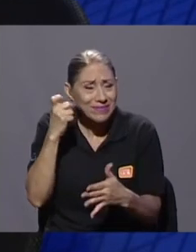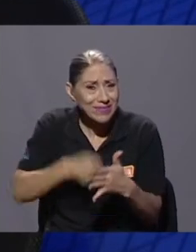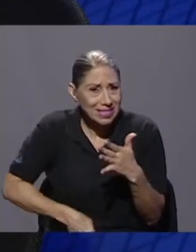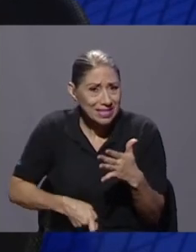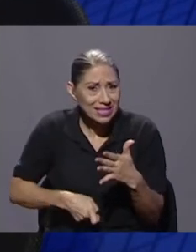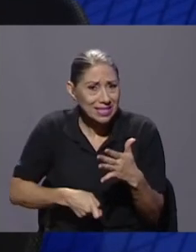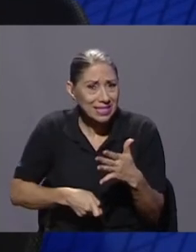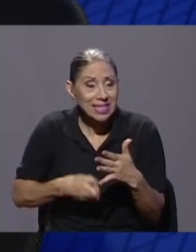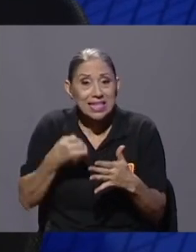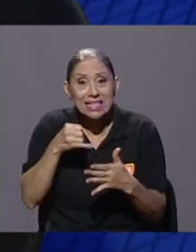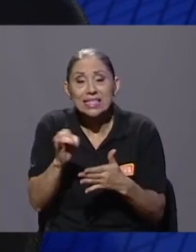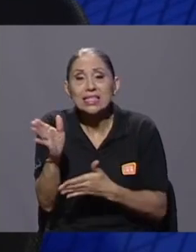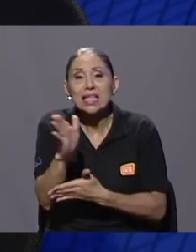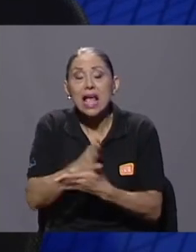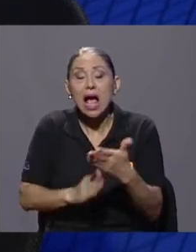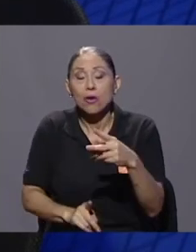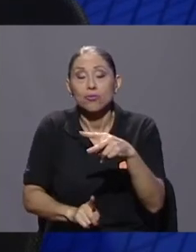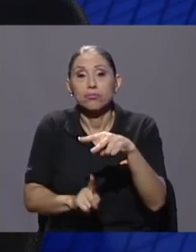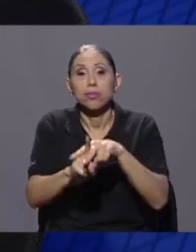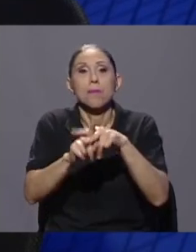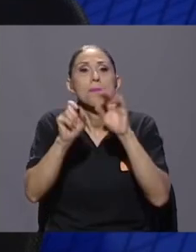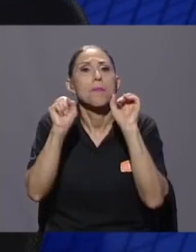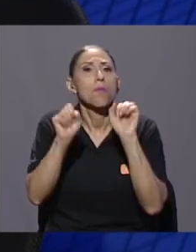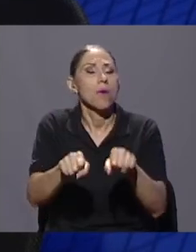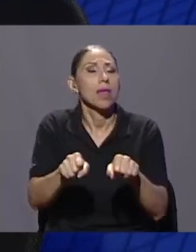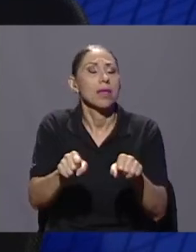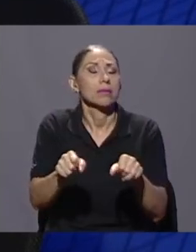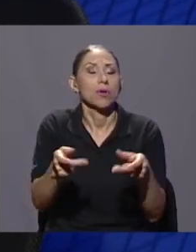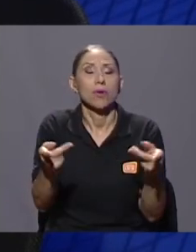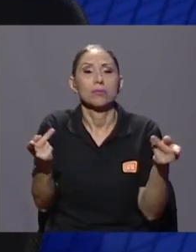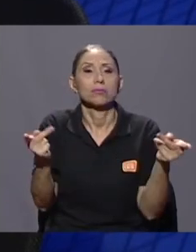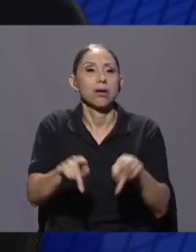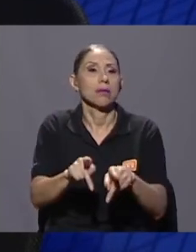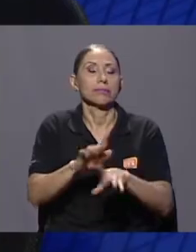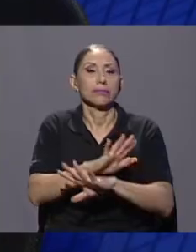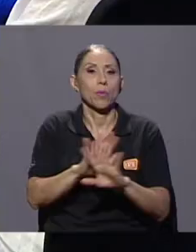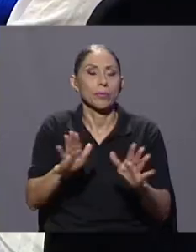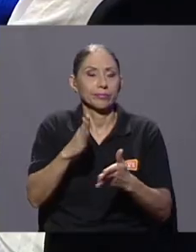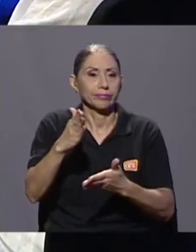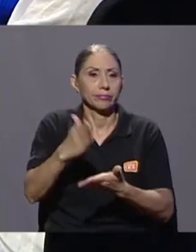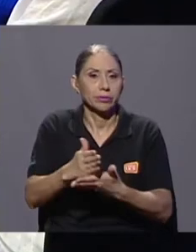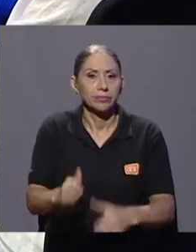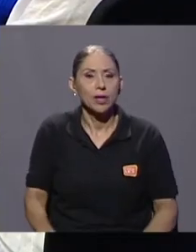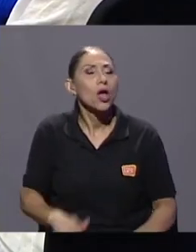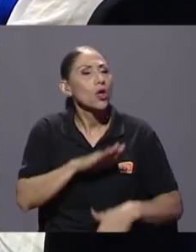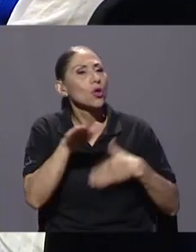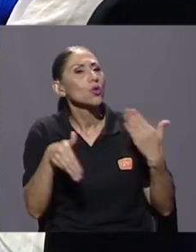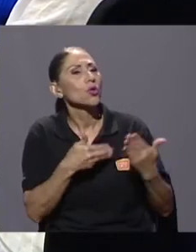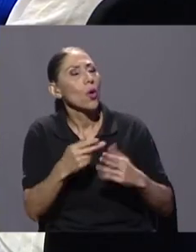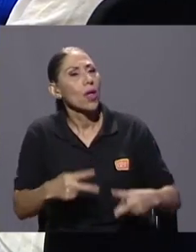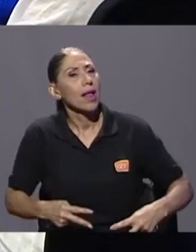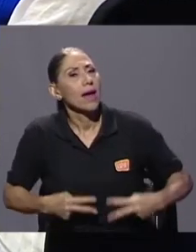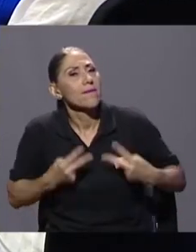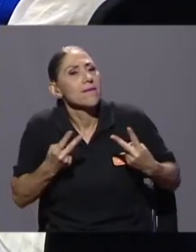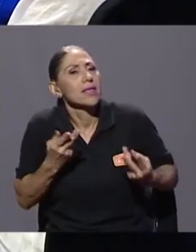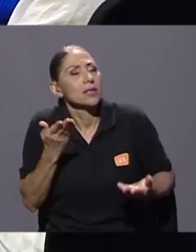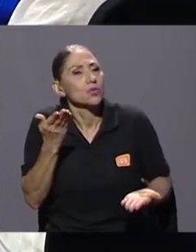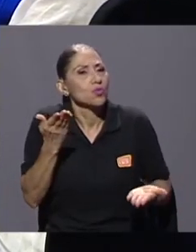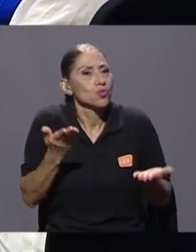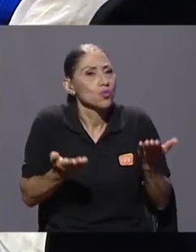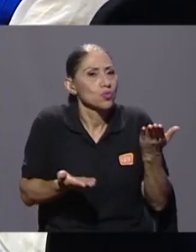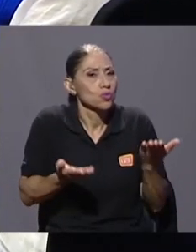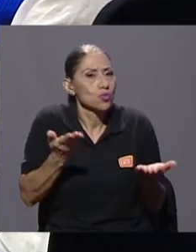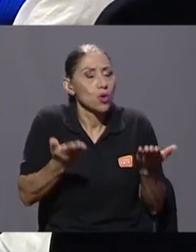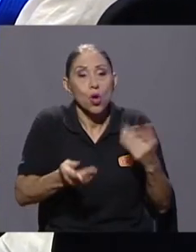distorsionante lo puede romper. Todo en la vida es un equilibrio, es un balance. Entonces, jamás podríamos decir que tiene que ser el